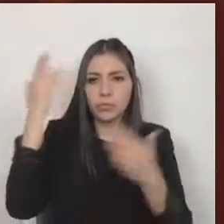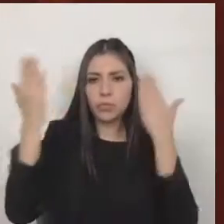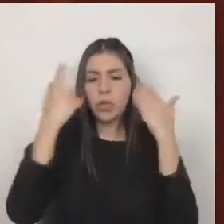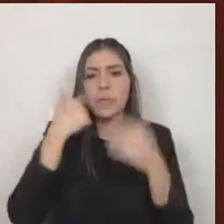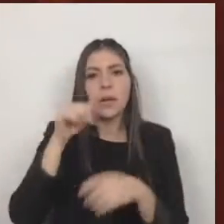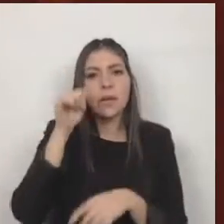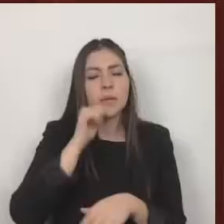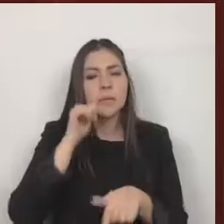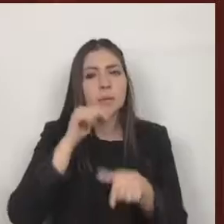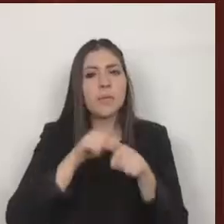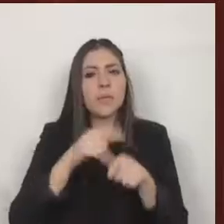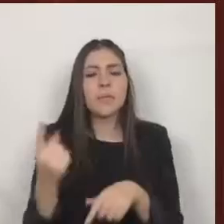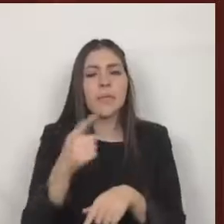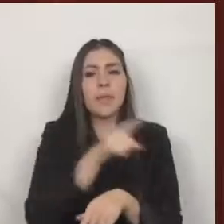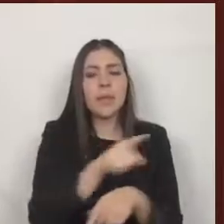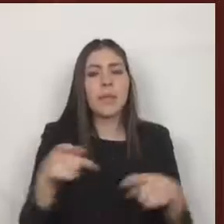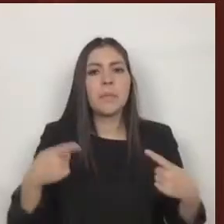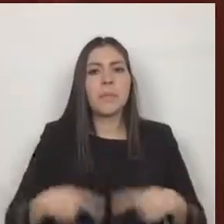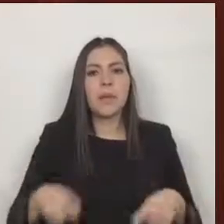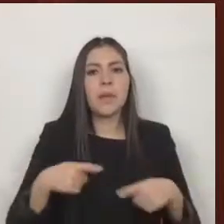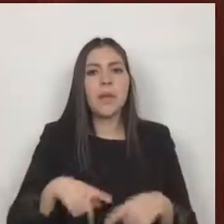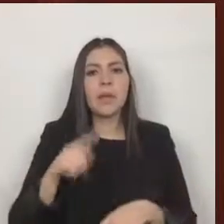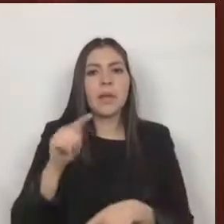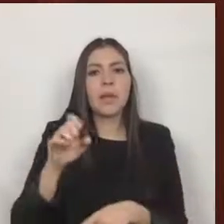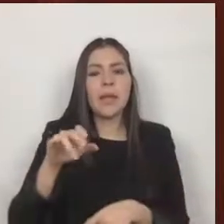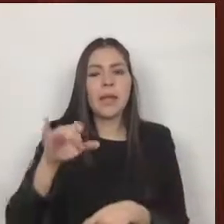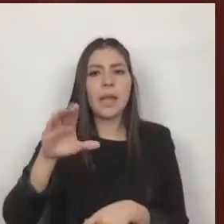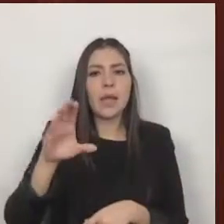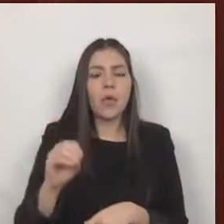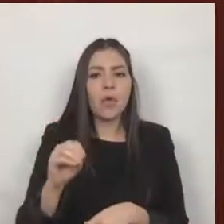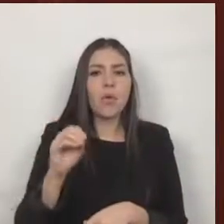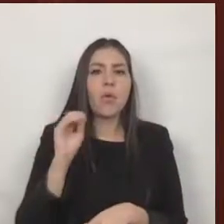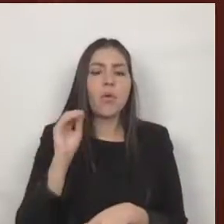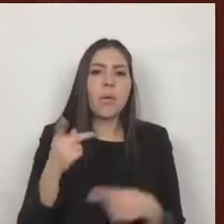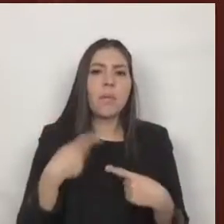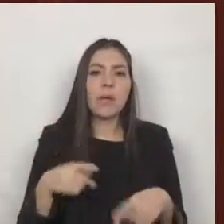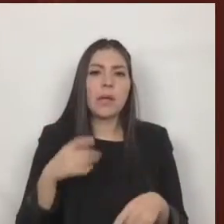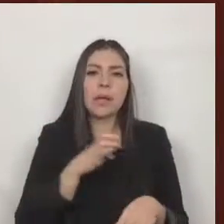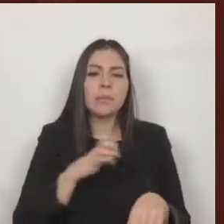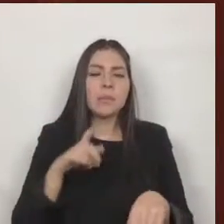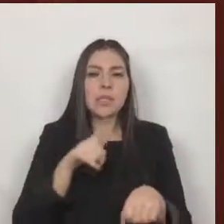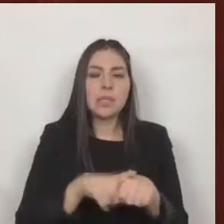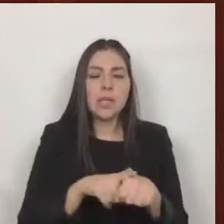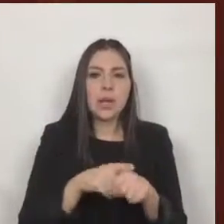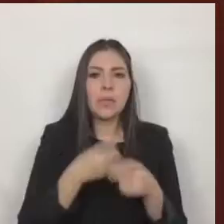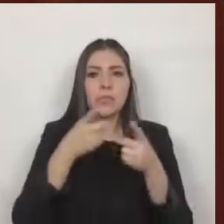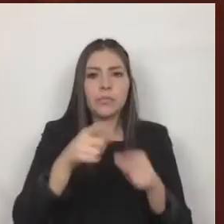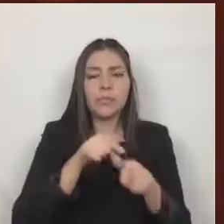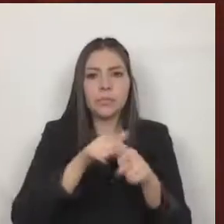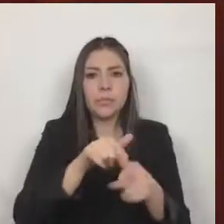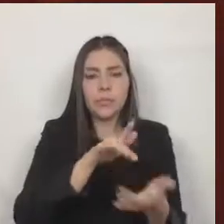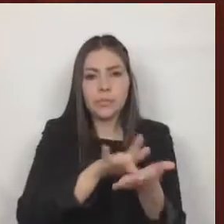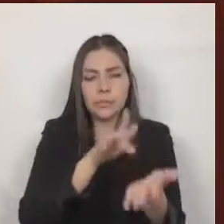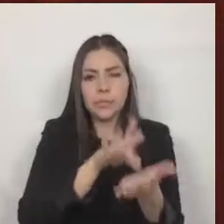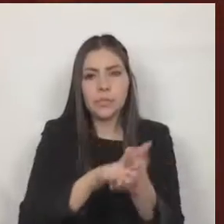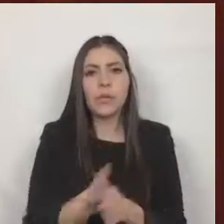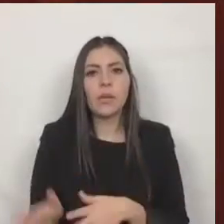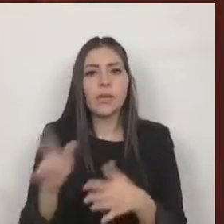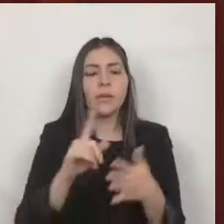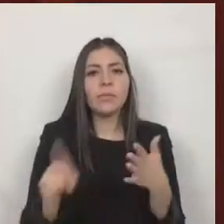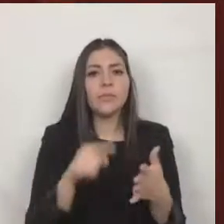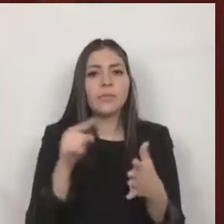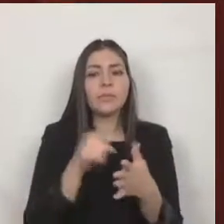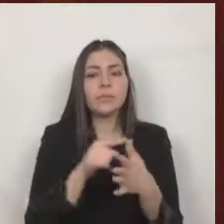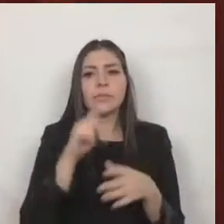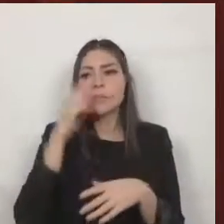personal técnico y especializado cinco establecer el perfil profesional del personal adscrito